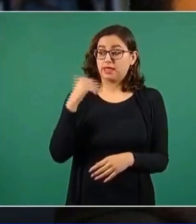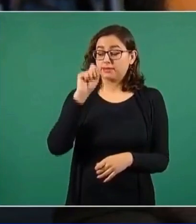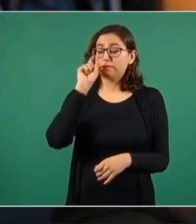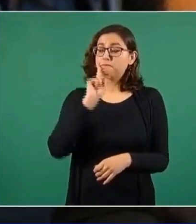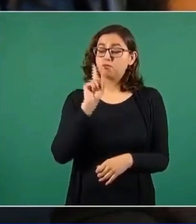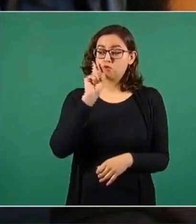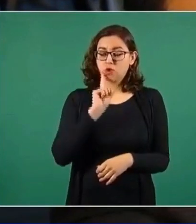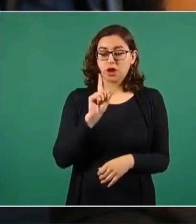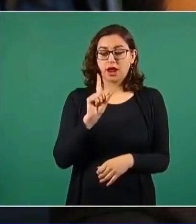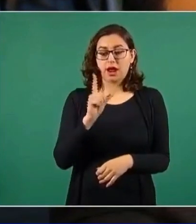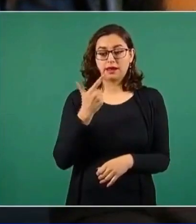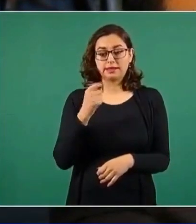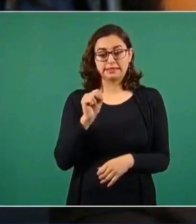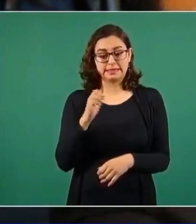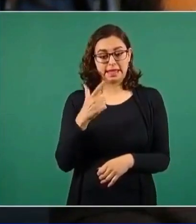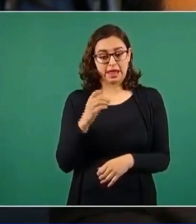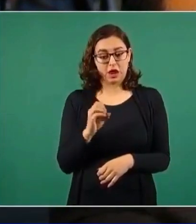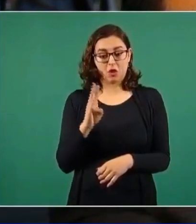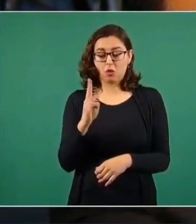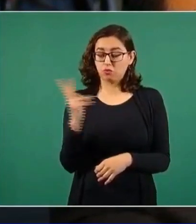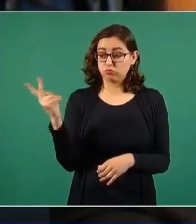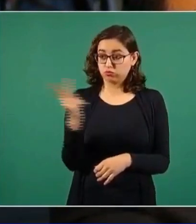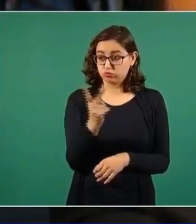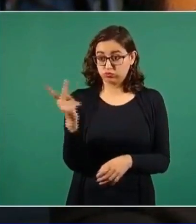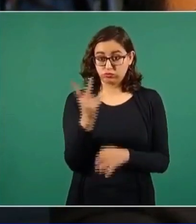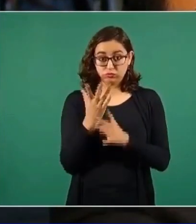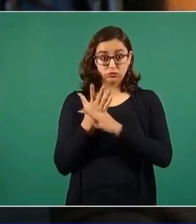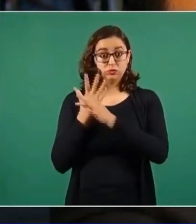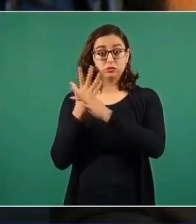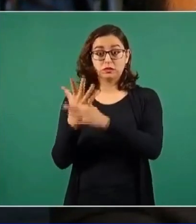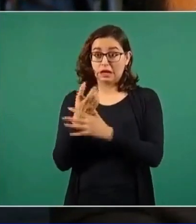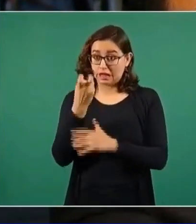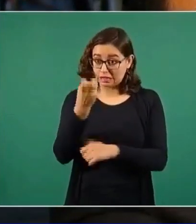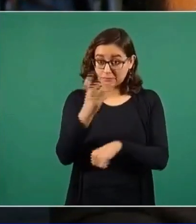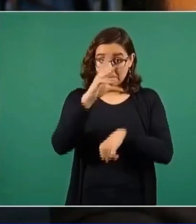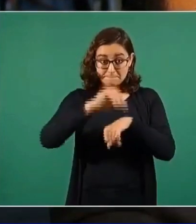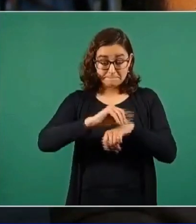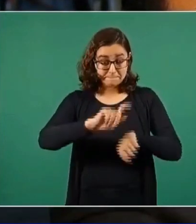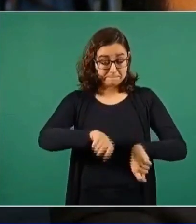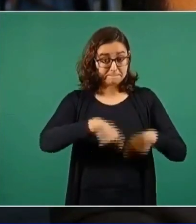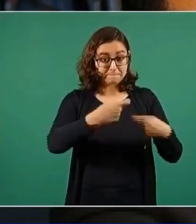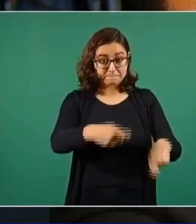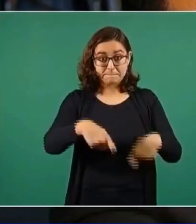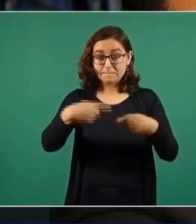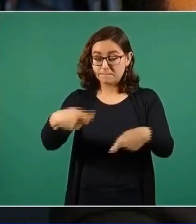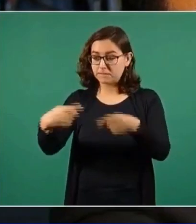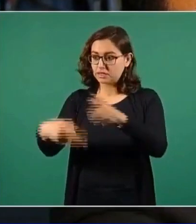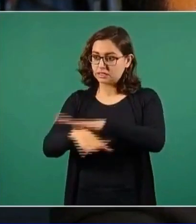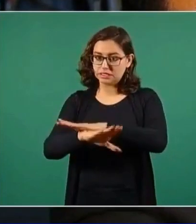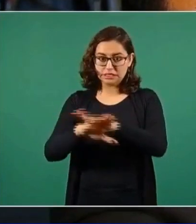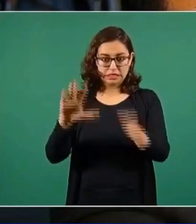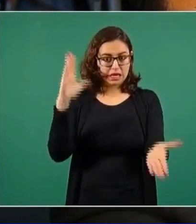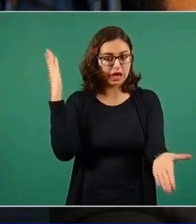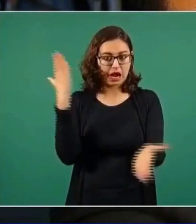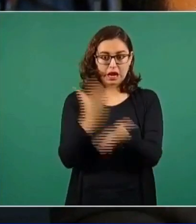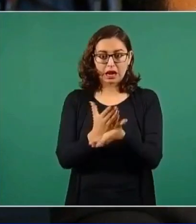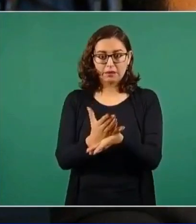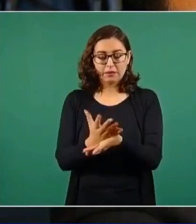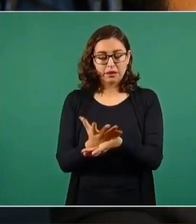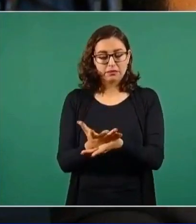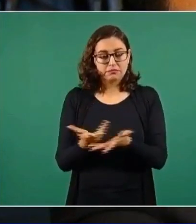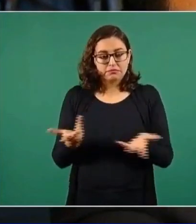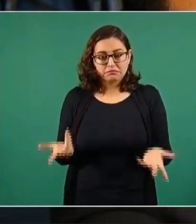Olga Sánchez Cordero, también había hablado de que iban a, que esto ya no se iba a permitir, que su gobierno iba a hacer algo para que esto no sucediera,